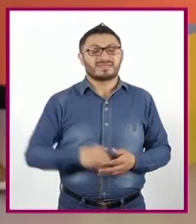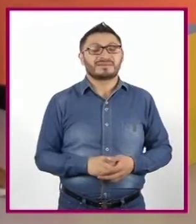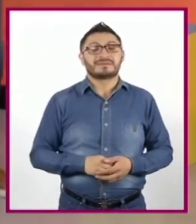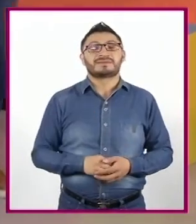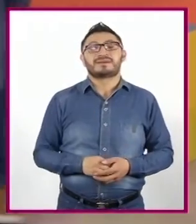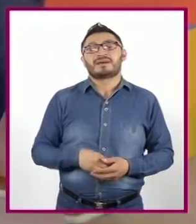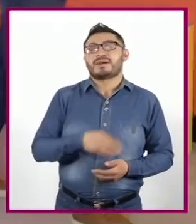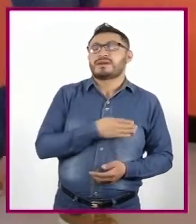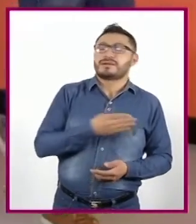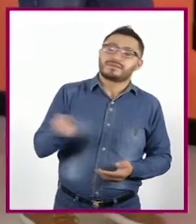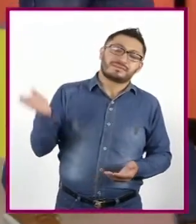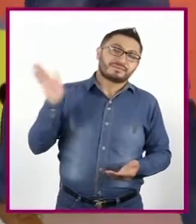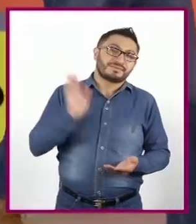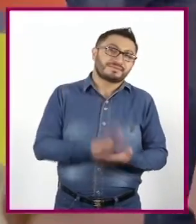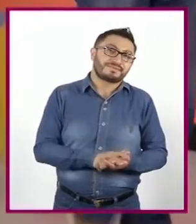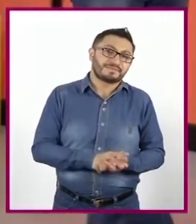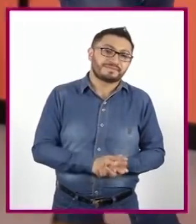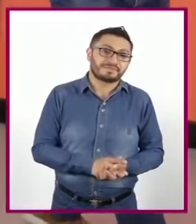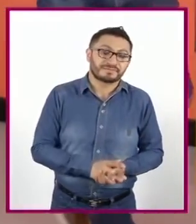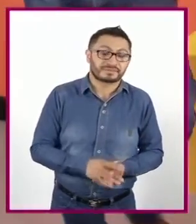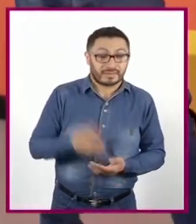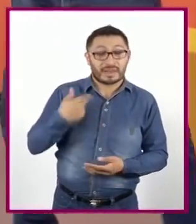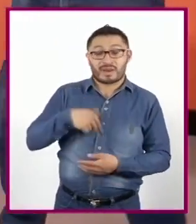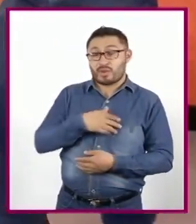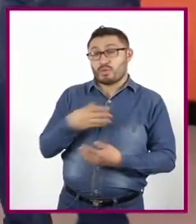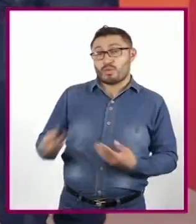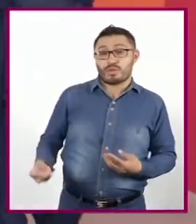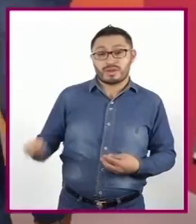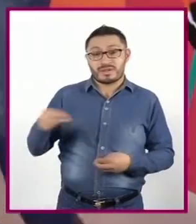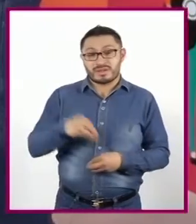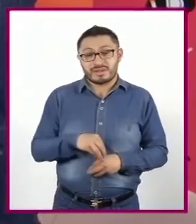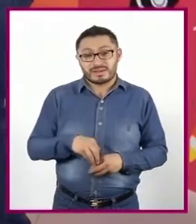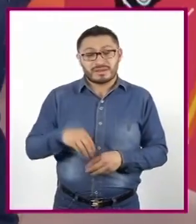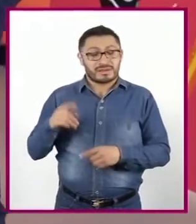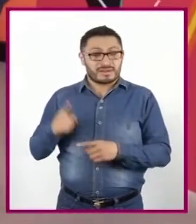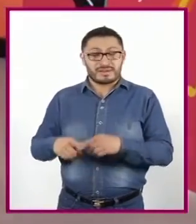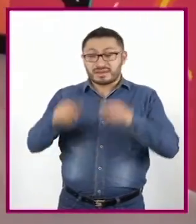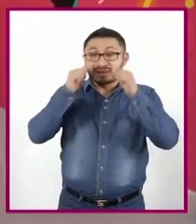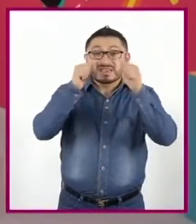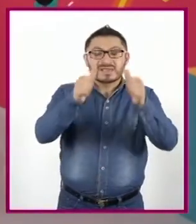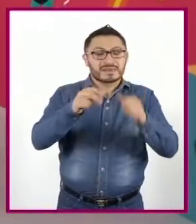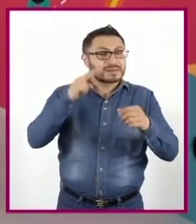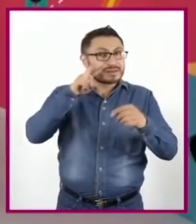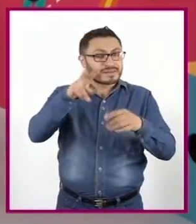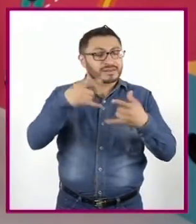Bueno pues Y nosotros Nos vamos a colocar Para escuchar La historia